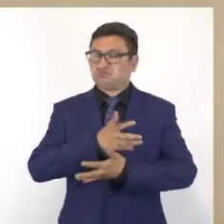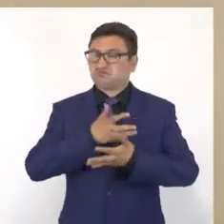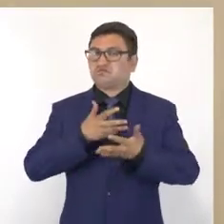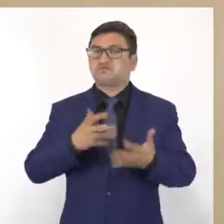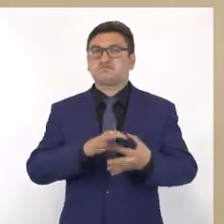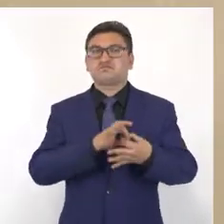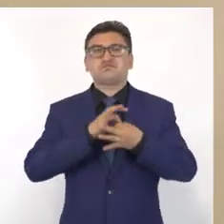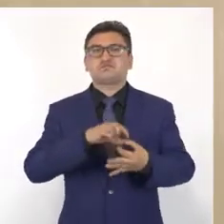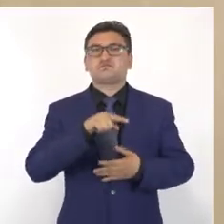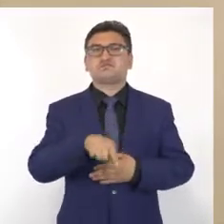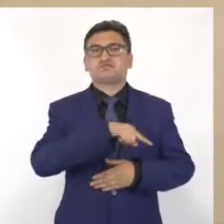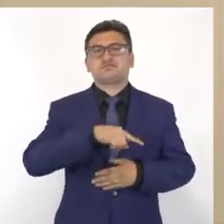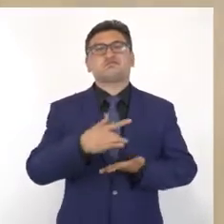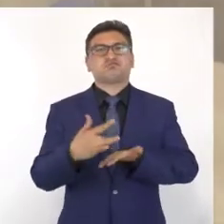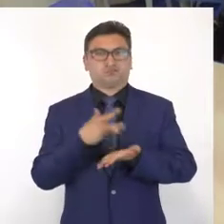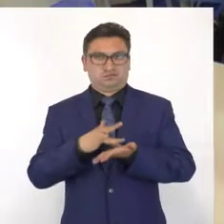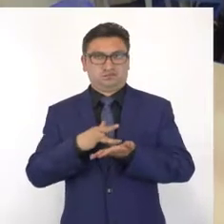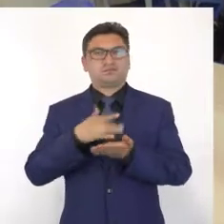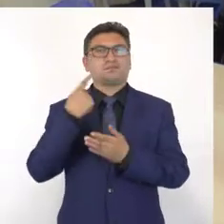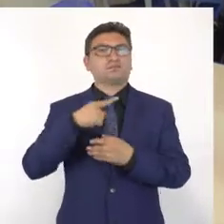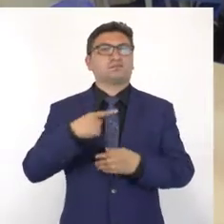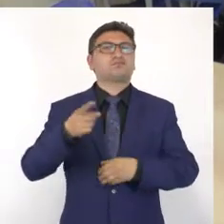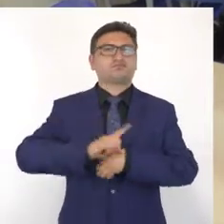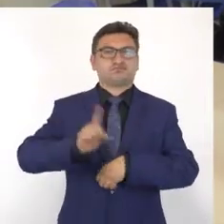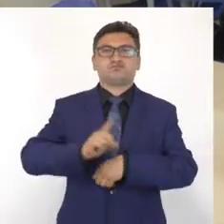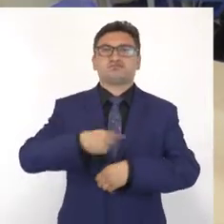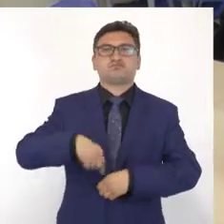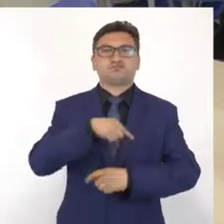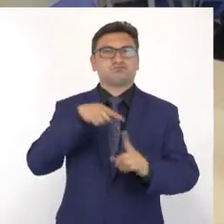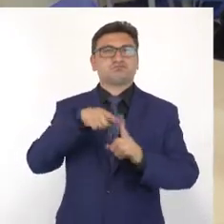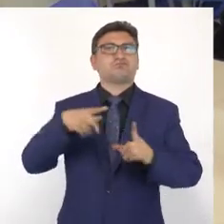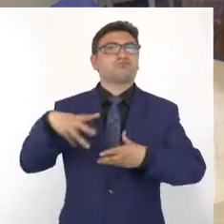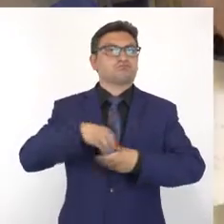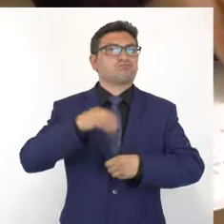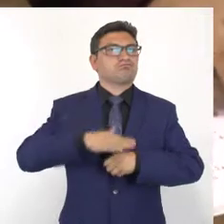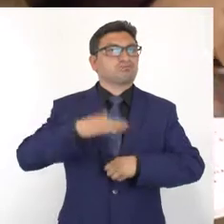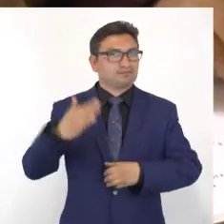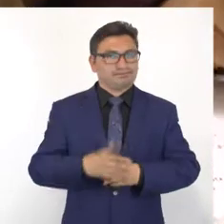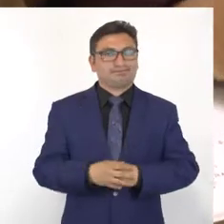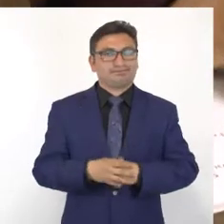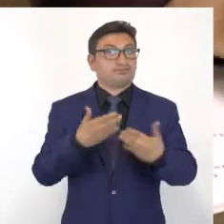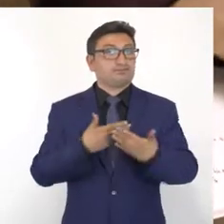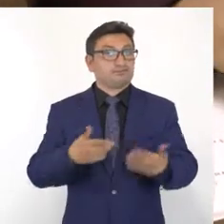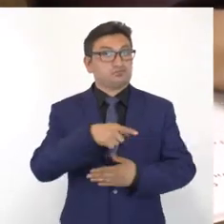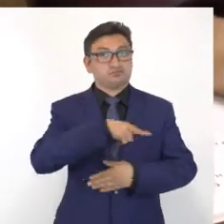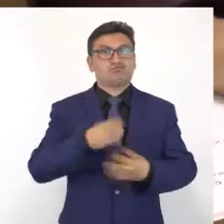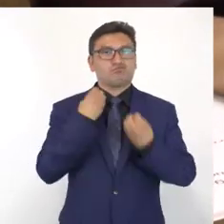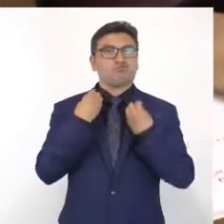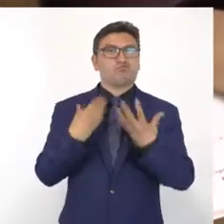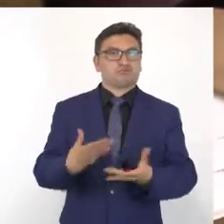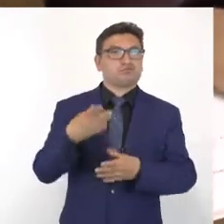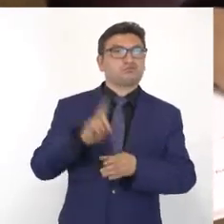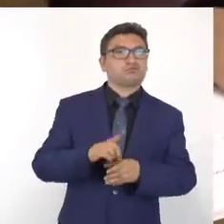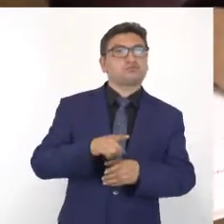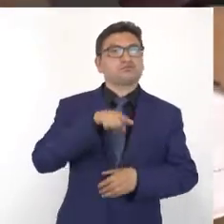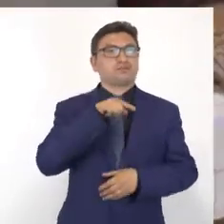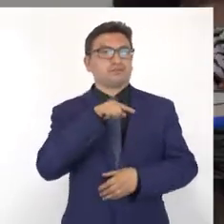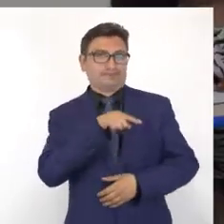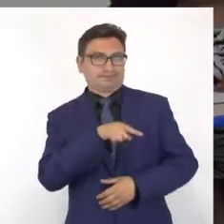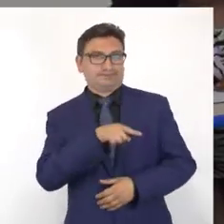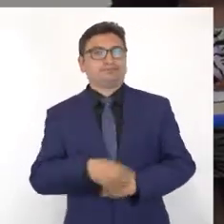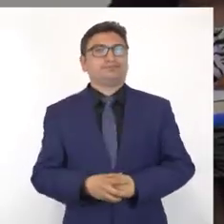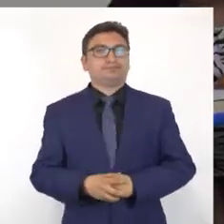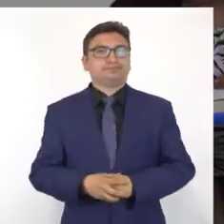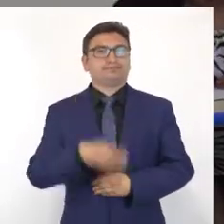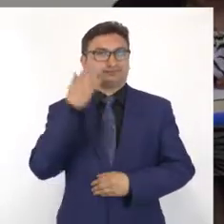esa gran alianza que nos está apoyando para que cada día hagamos más inclusión. Entonces ahora con esta donación que nos